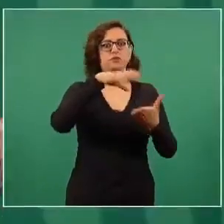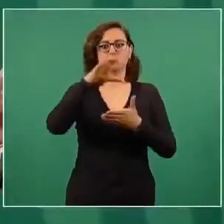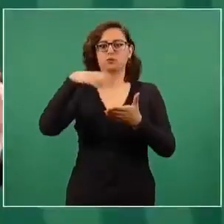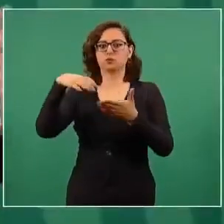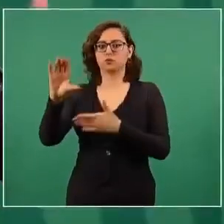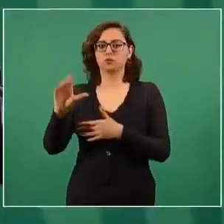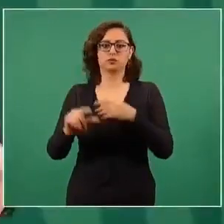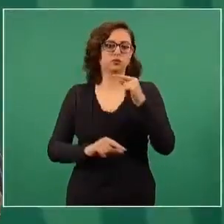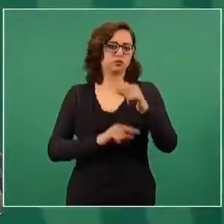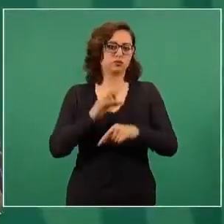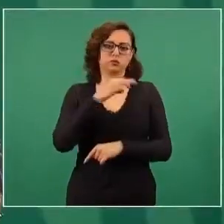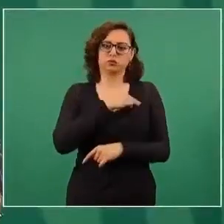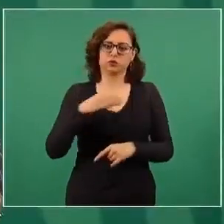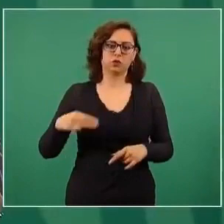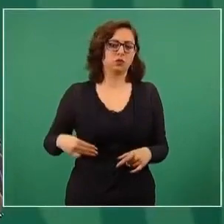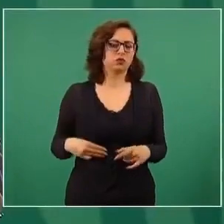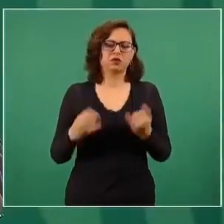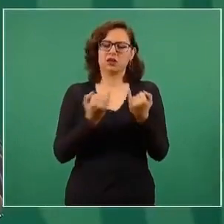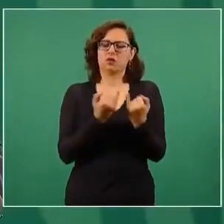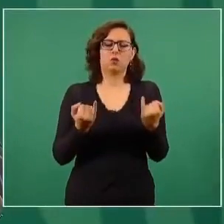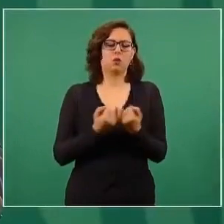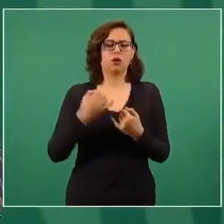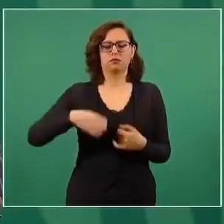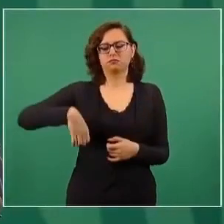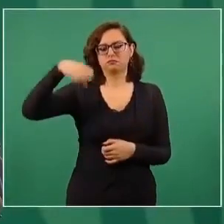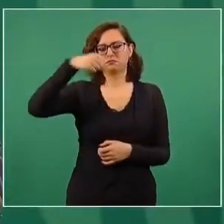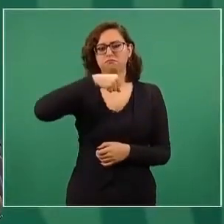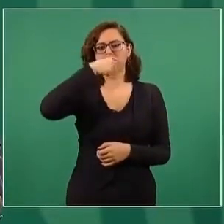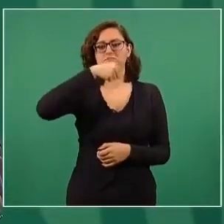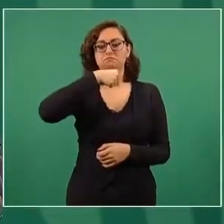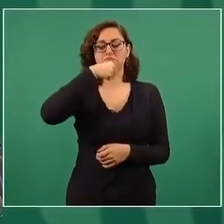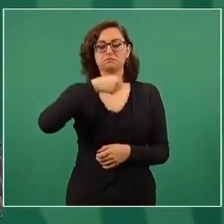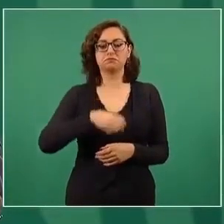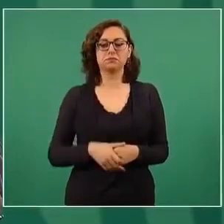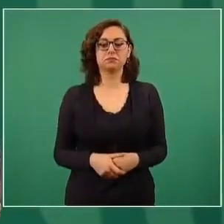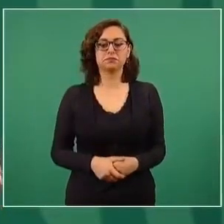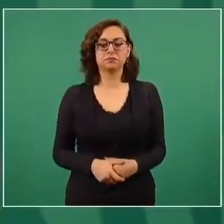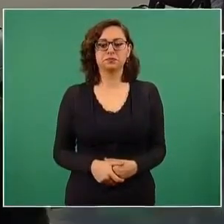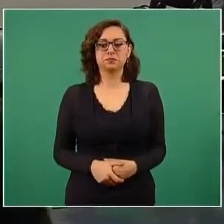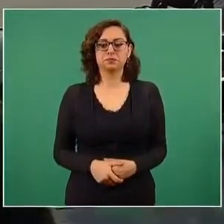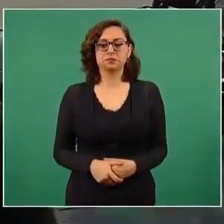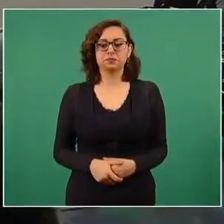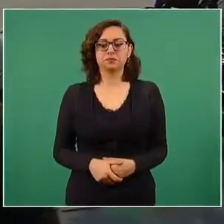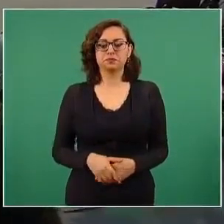los municipios en un esquema muy similar a lo que hicimos con las personas adultas mayores.